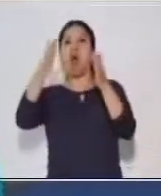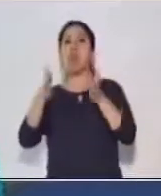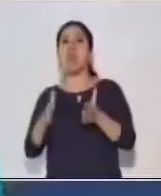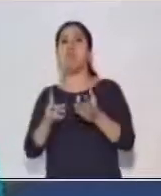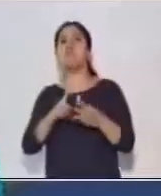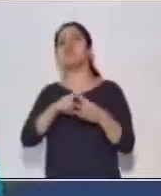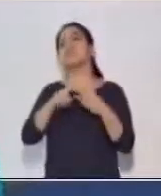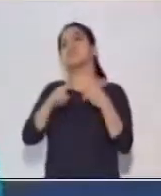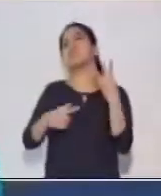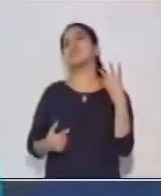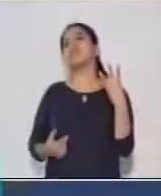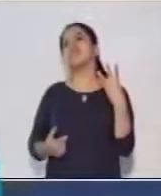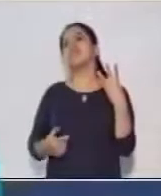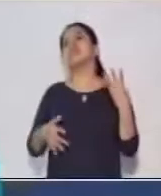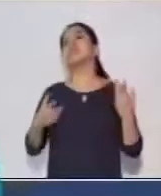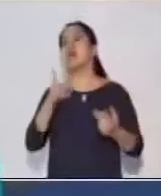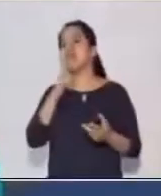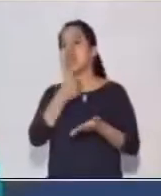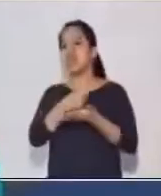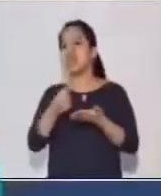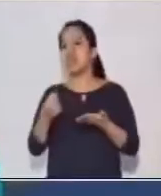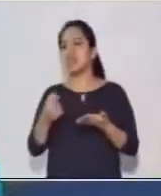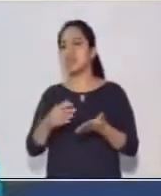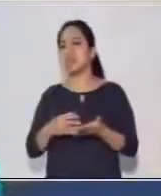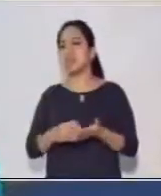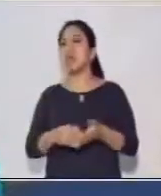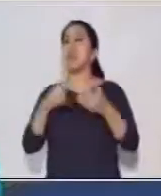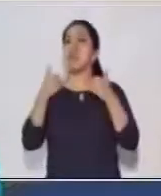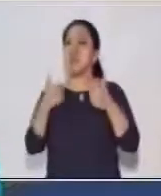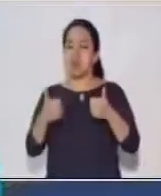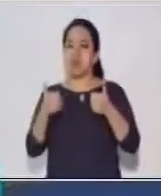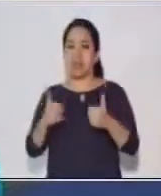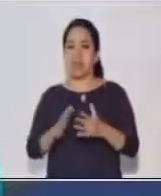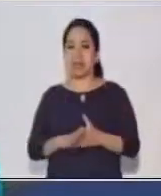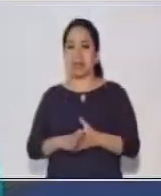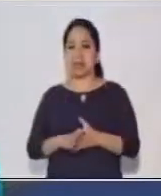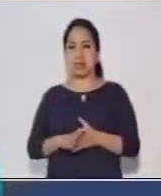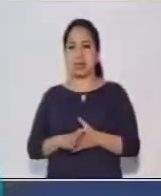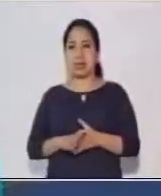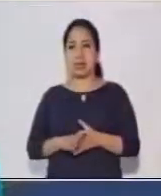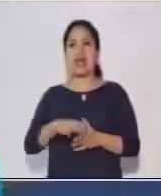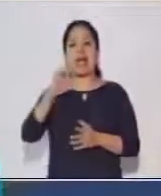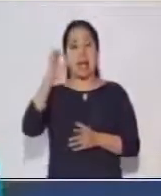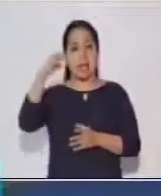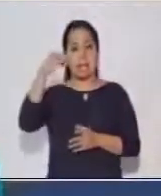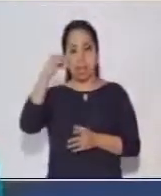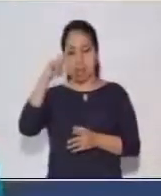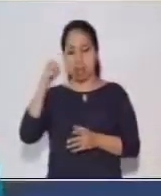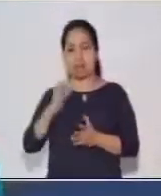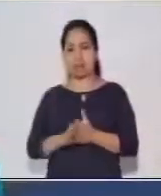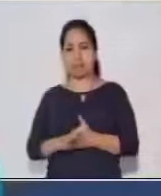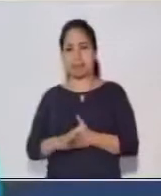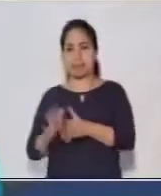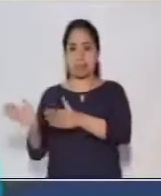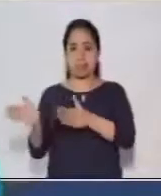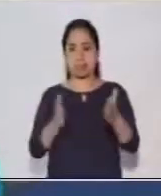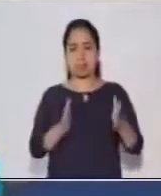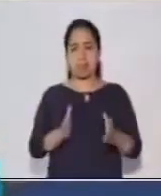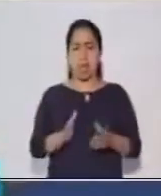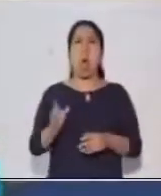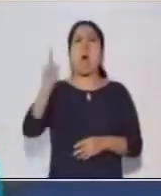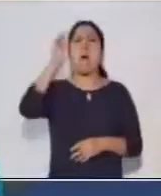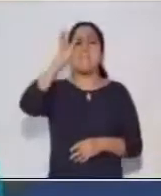Muy bien, excelente. ¿Están respondiendo? Muy bien. Vamos a ver la siguiente. ¿Por qué el